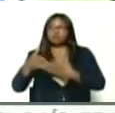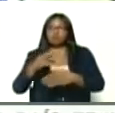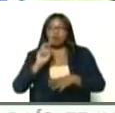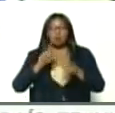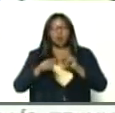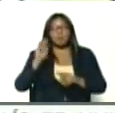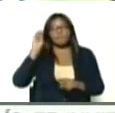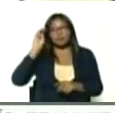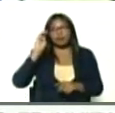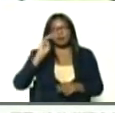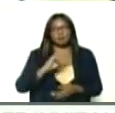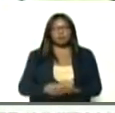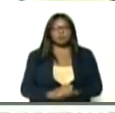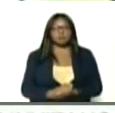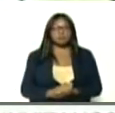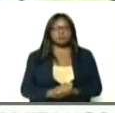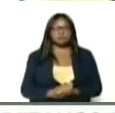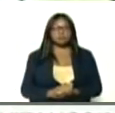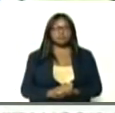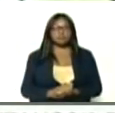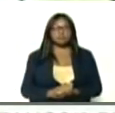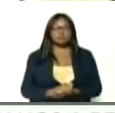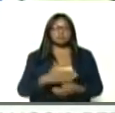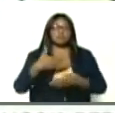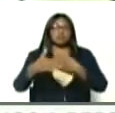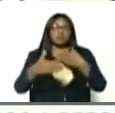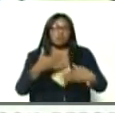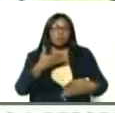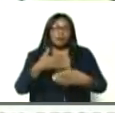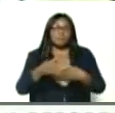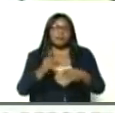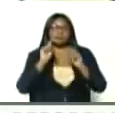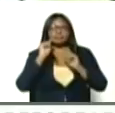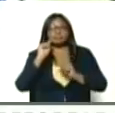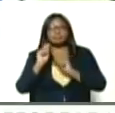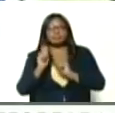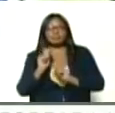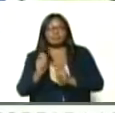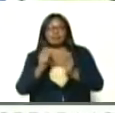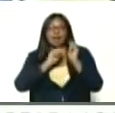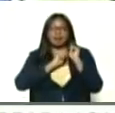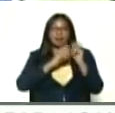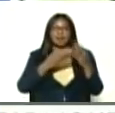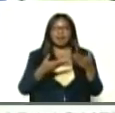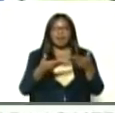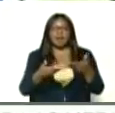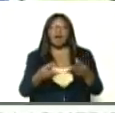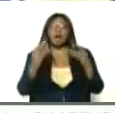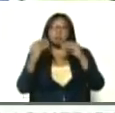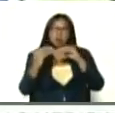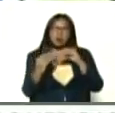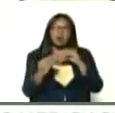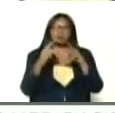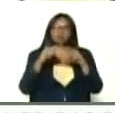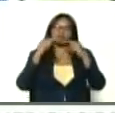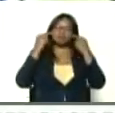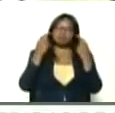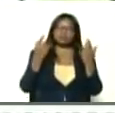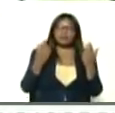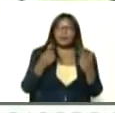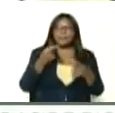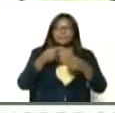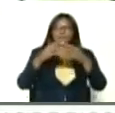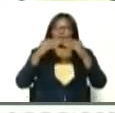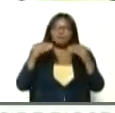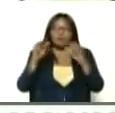maestros, intercambian, documentos, tareas, conversan un rato, se sonríen, pero con